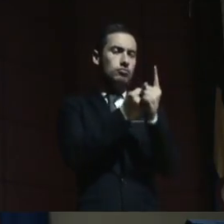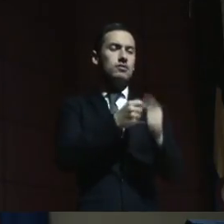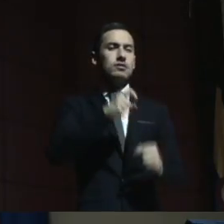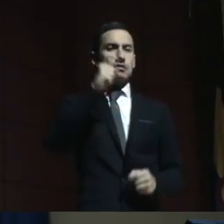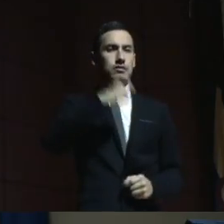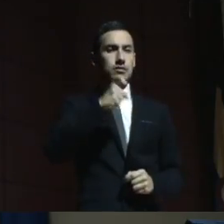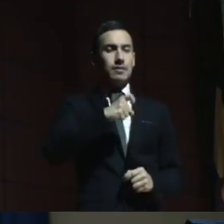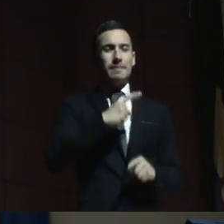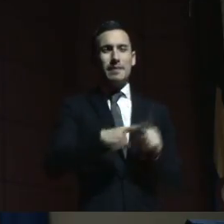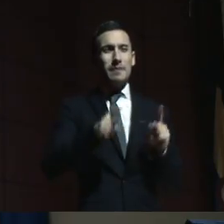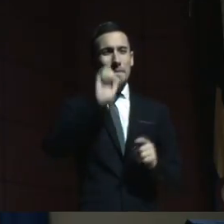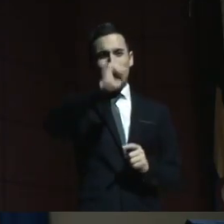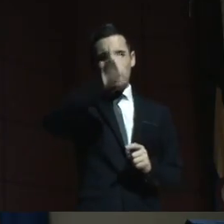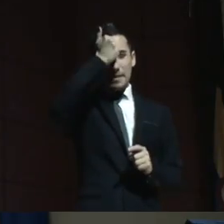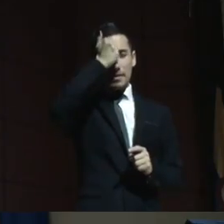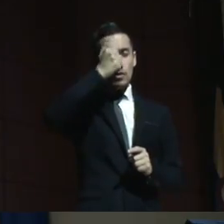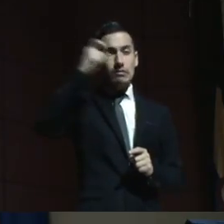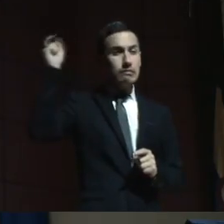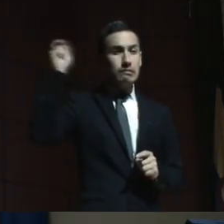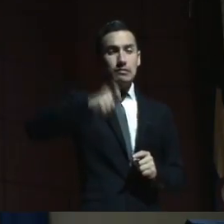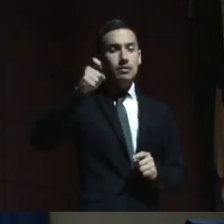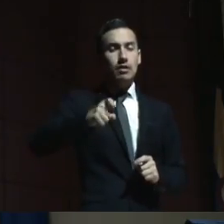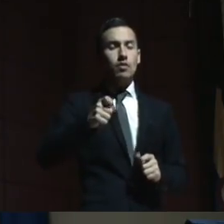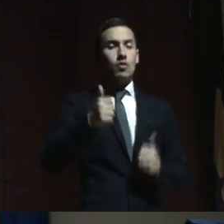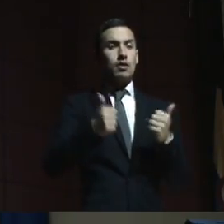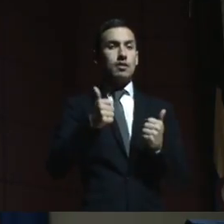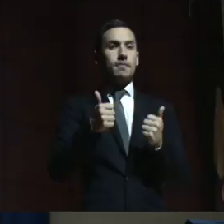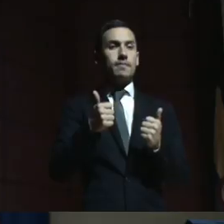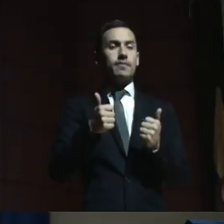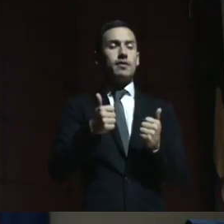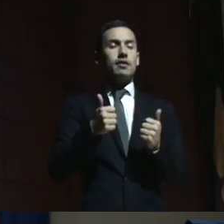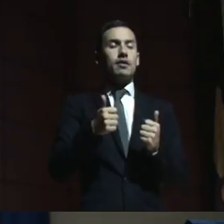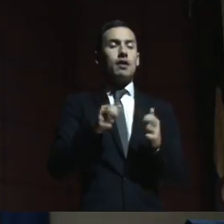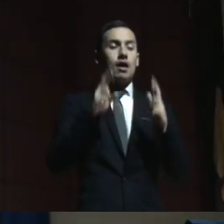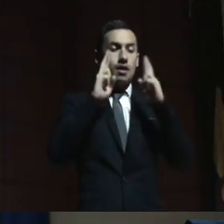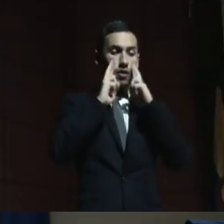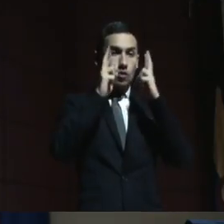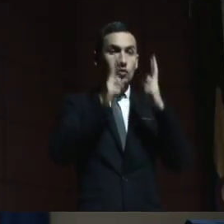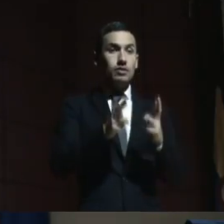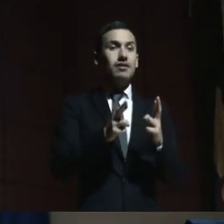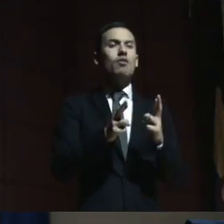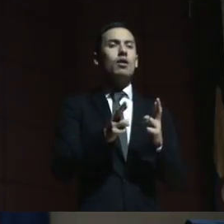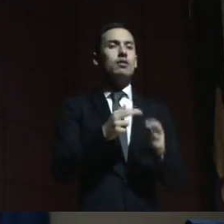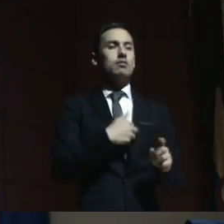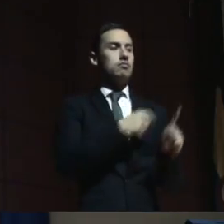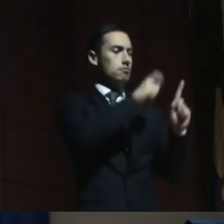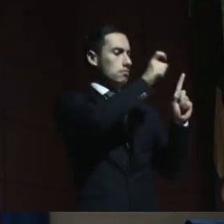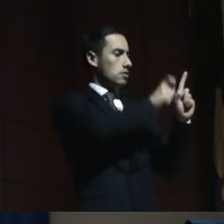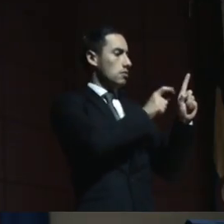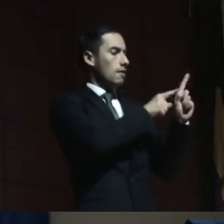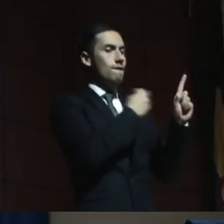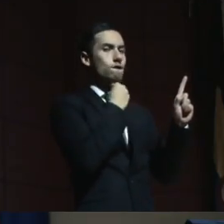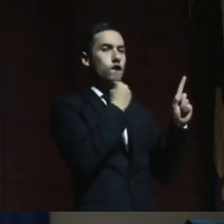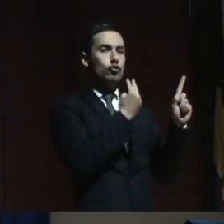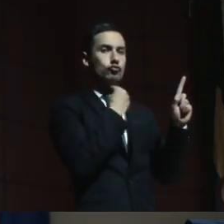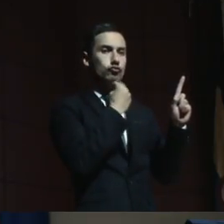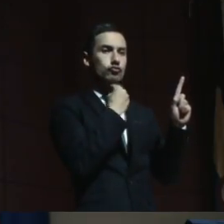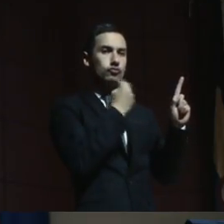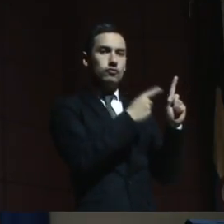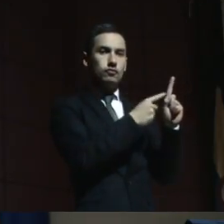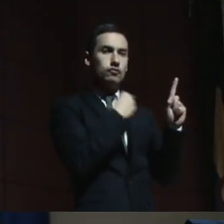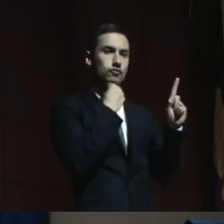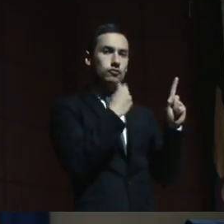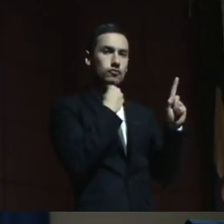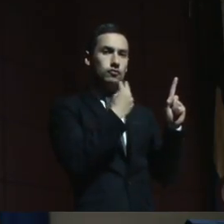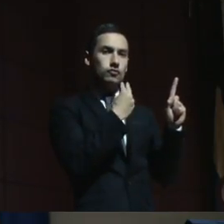pero que lo primero que tenemos que hacer es reconocer que tienen voz, ¿sí? Que son personas y como